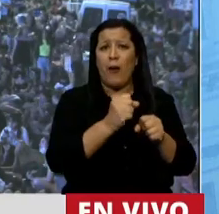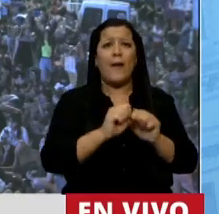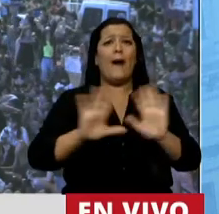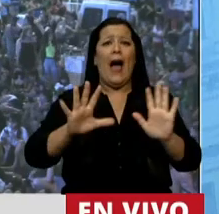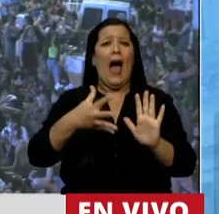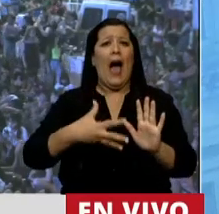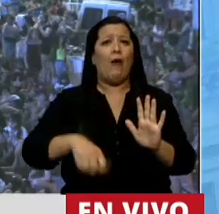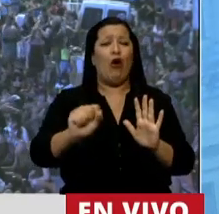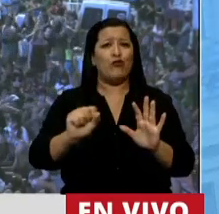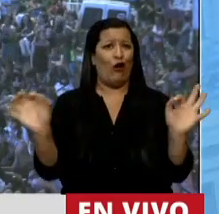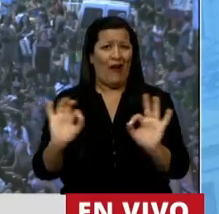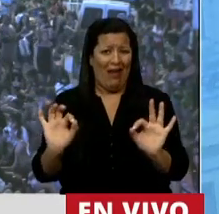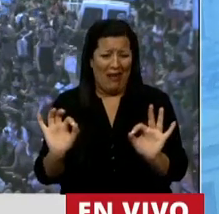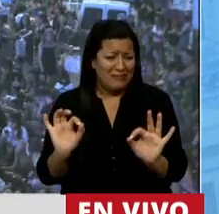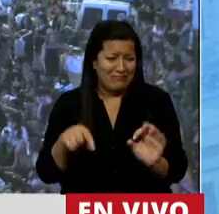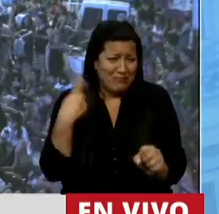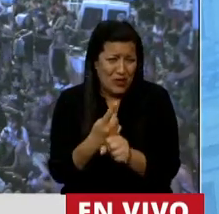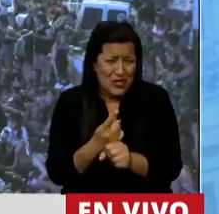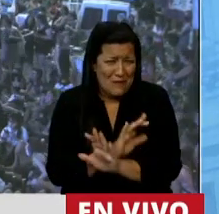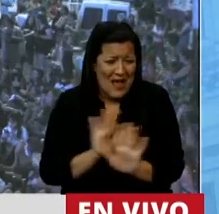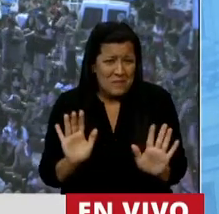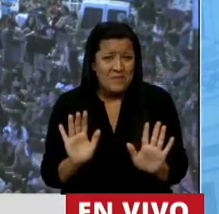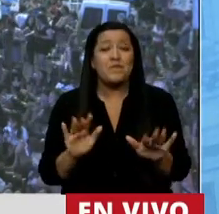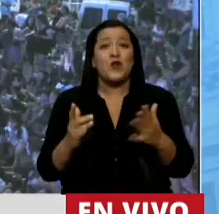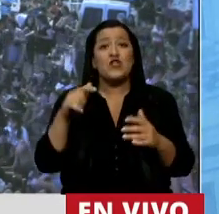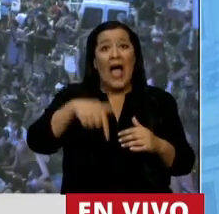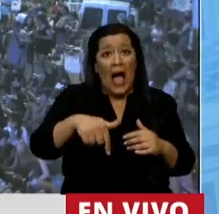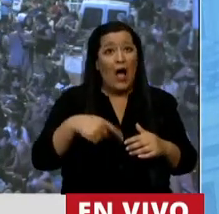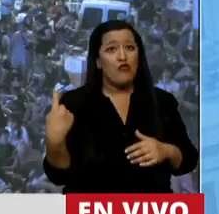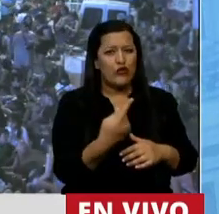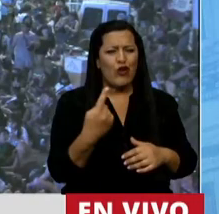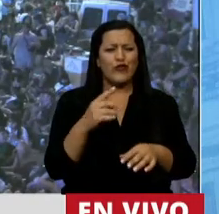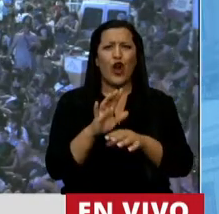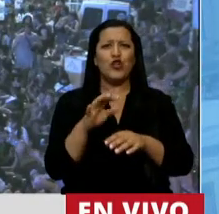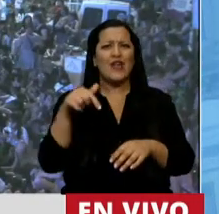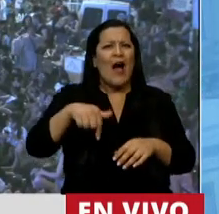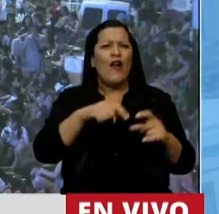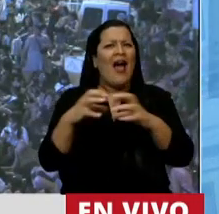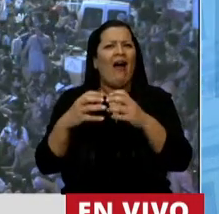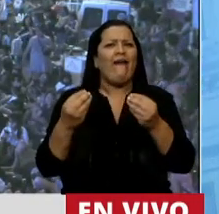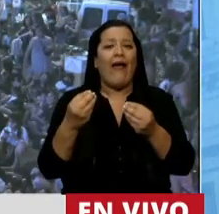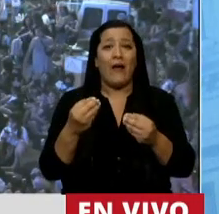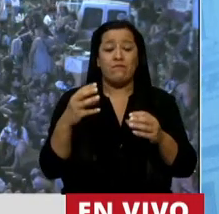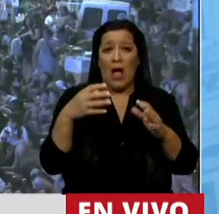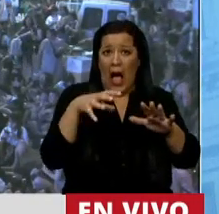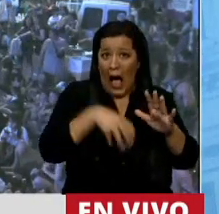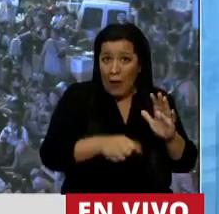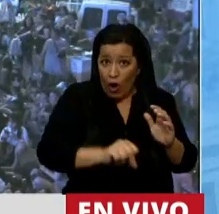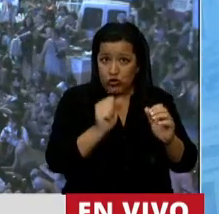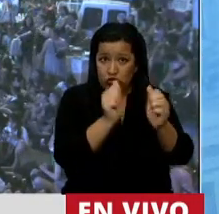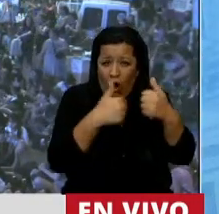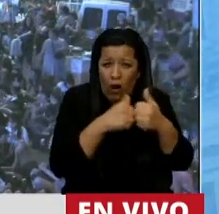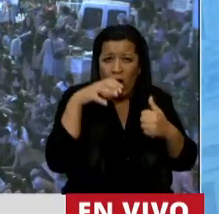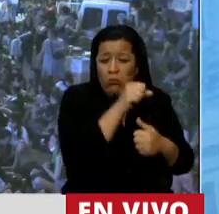Por lo tanto, lo que estamos discutiendo hoy aquí es si nos hacemos los distraídos con los abortos clandestinos o